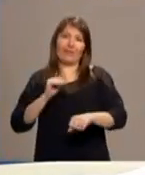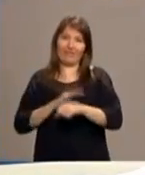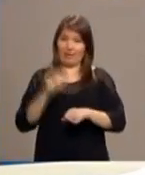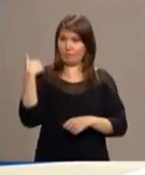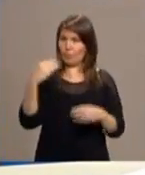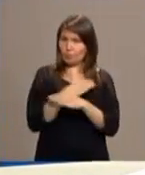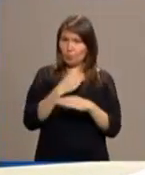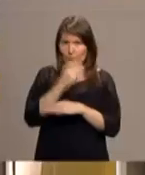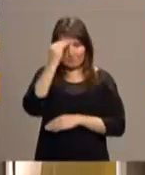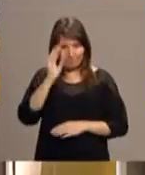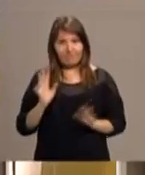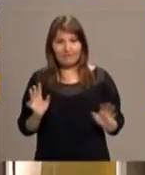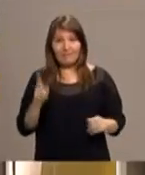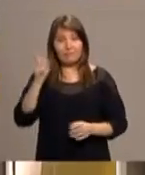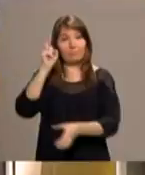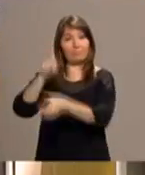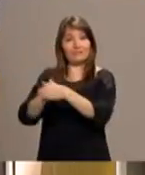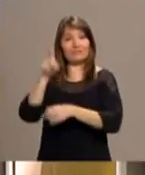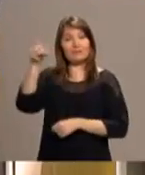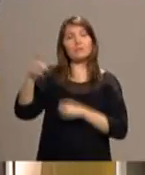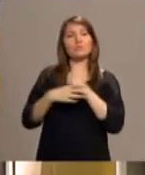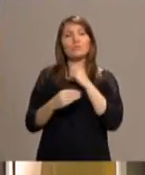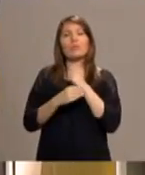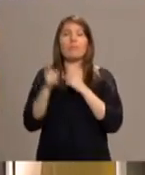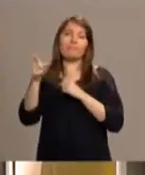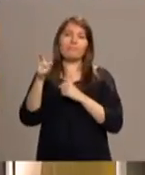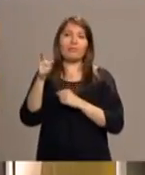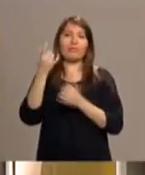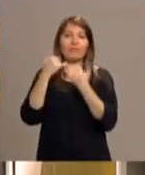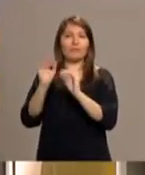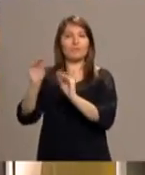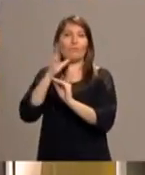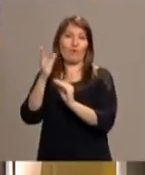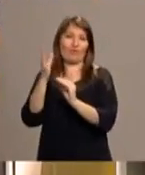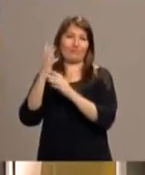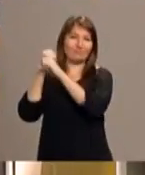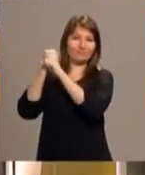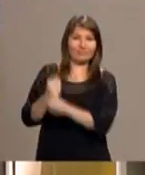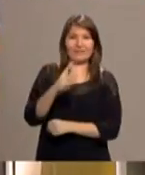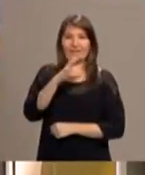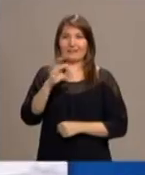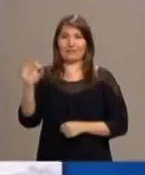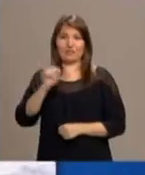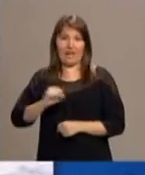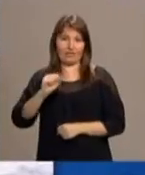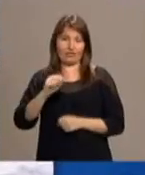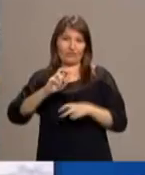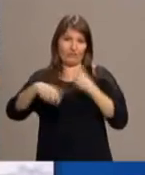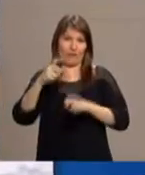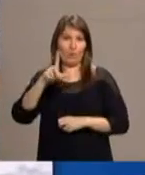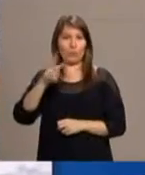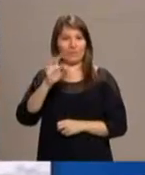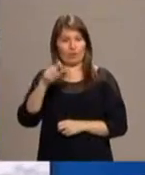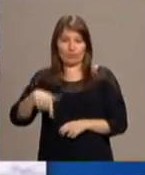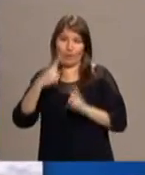equivoco, donde participó en las celebraciones del inicio de ese año luterano. ¿Cómo vivimos en la actualidad